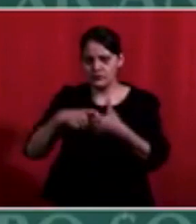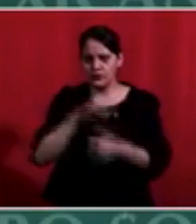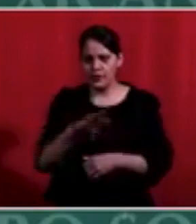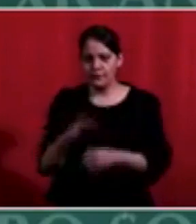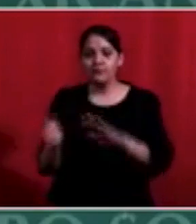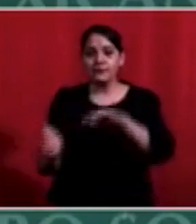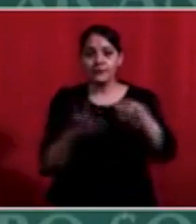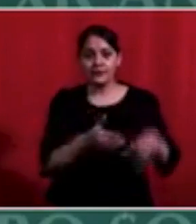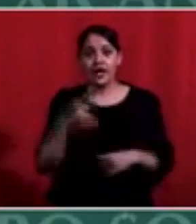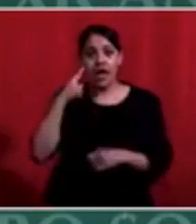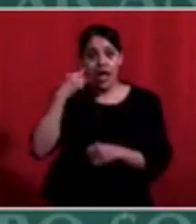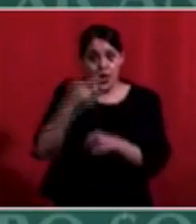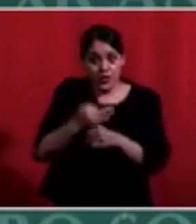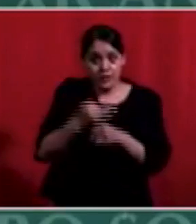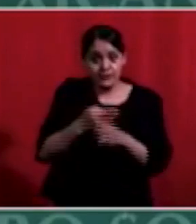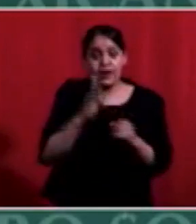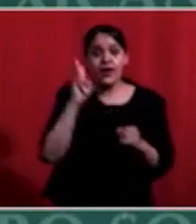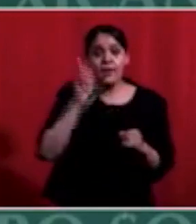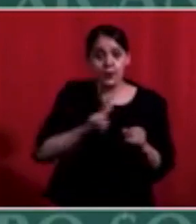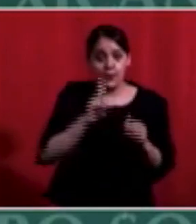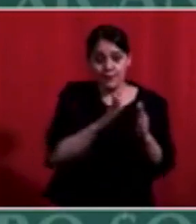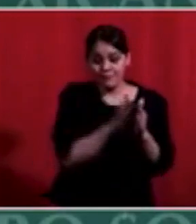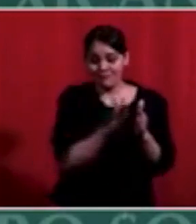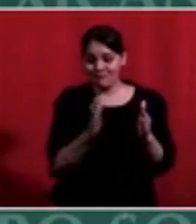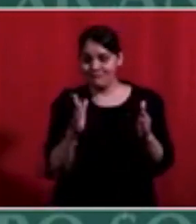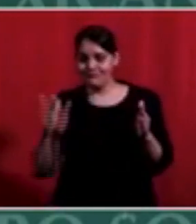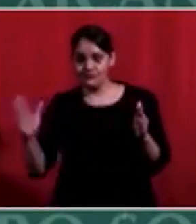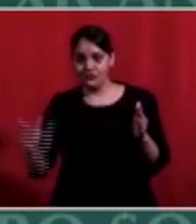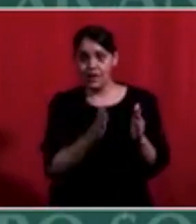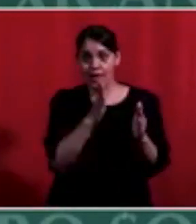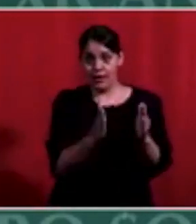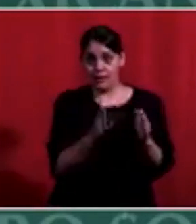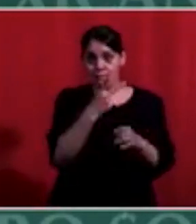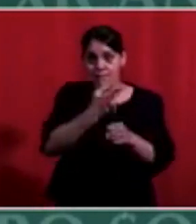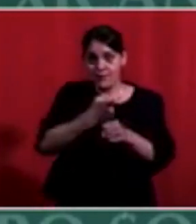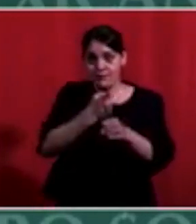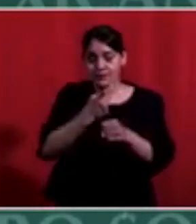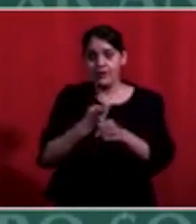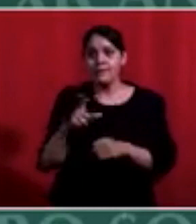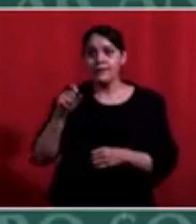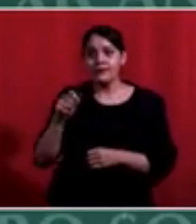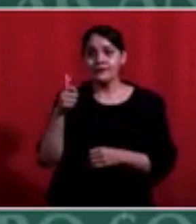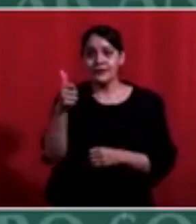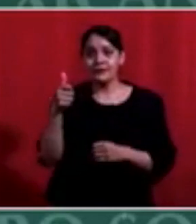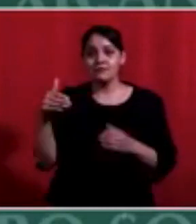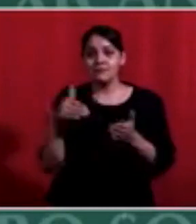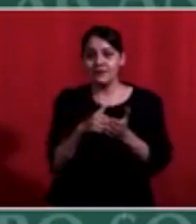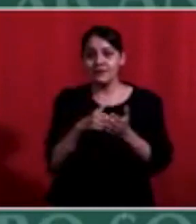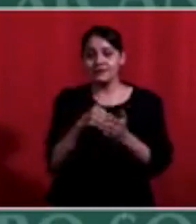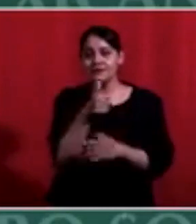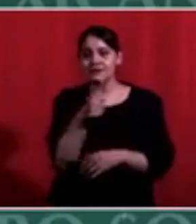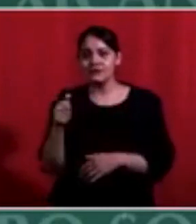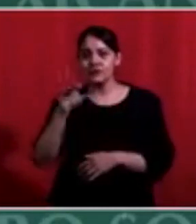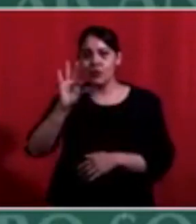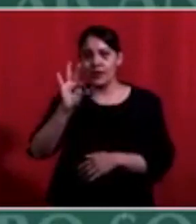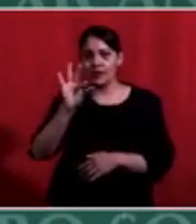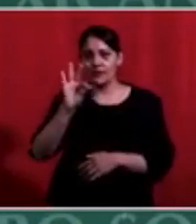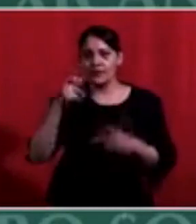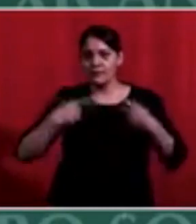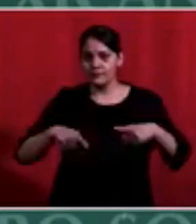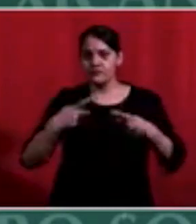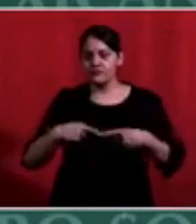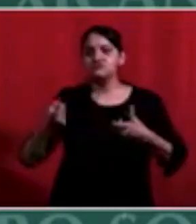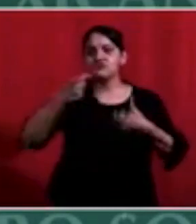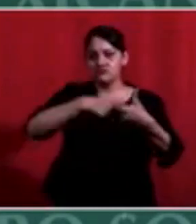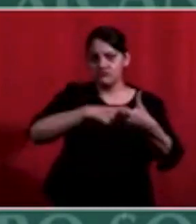piloto podemos decir que tenemos 27.640 personas afiliadas vigentes al 30 de